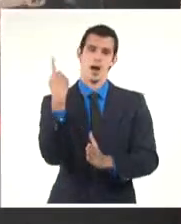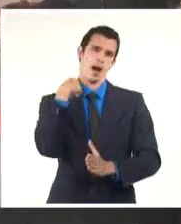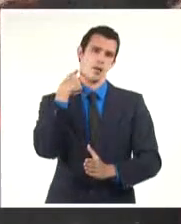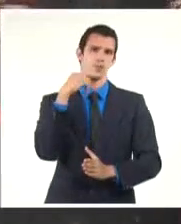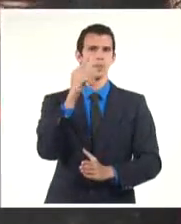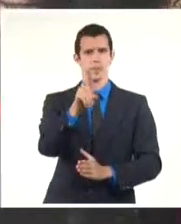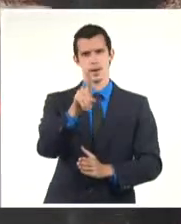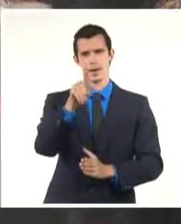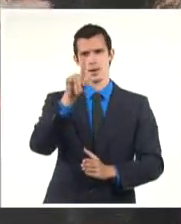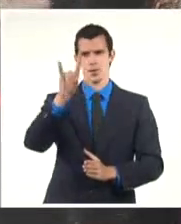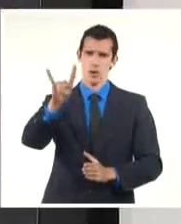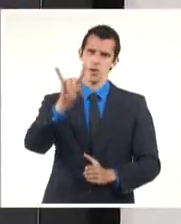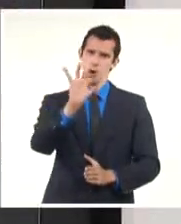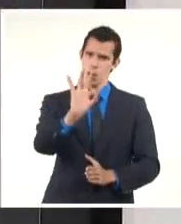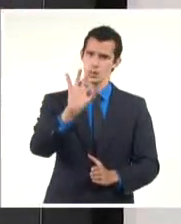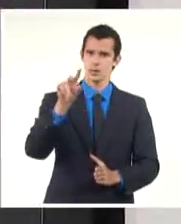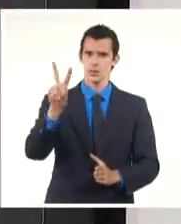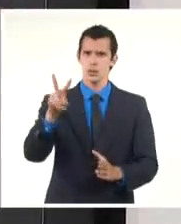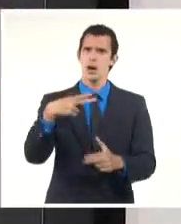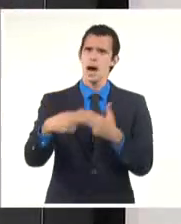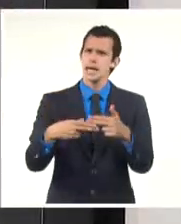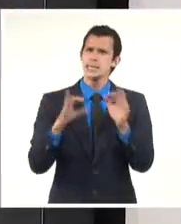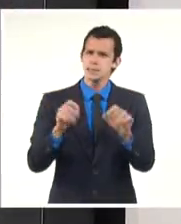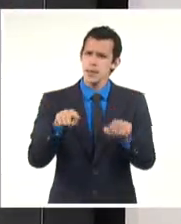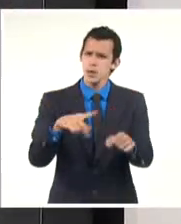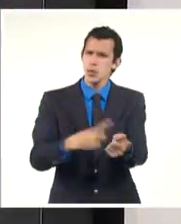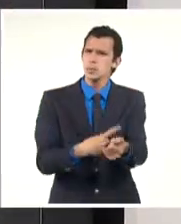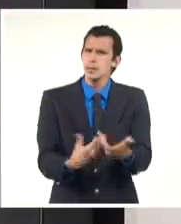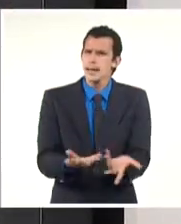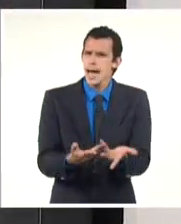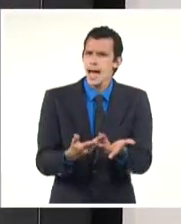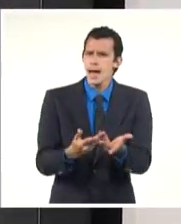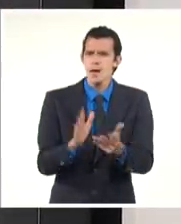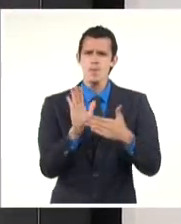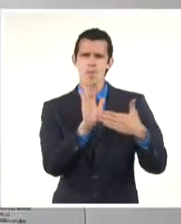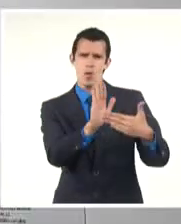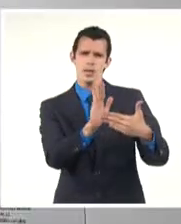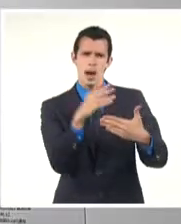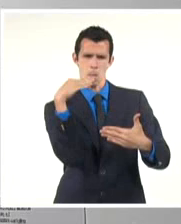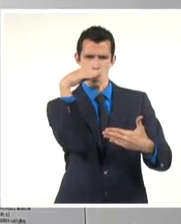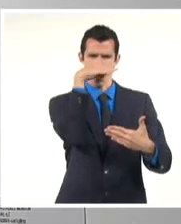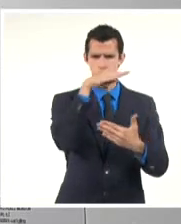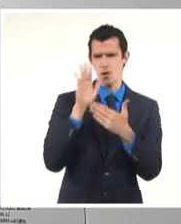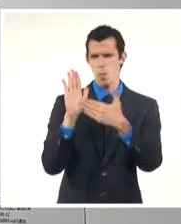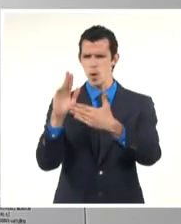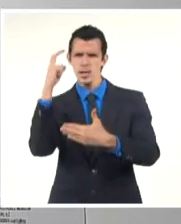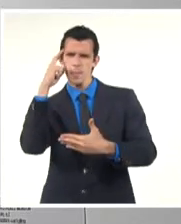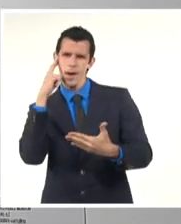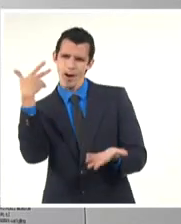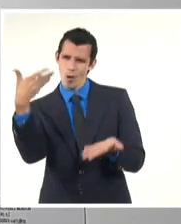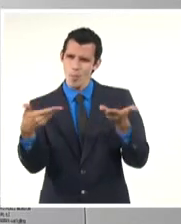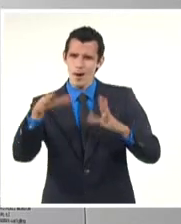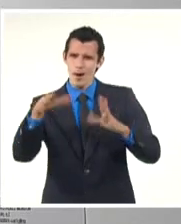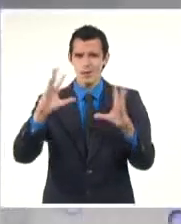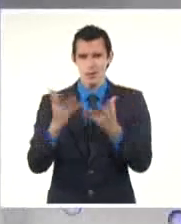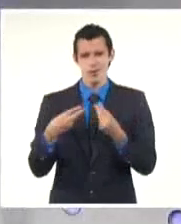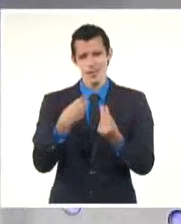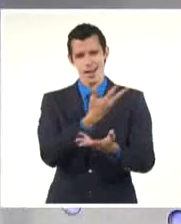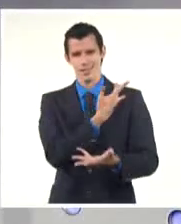ochenta y dos, procura el diálogo entre la tradición y la contemporaneidad y apuesta por la exploración de las sensibilidades.